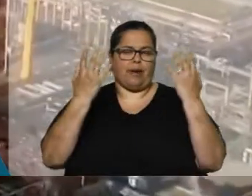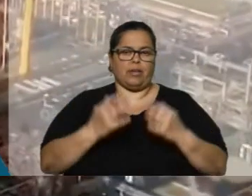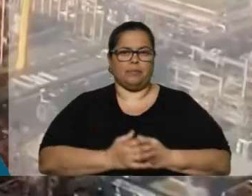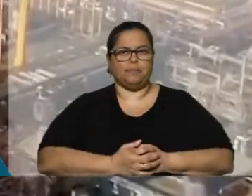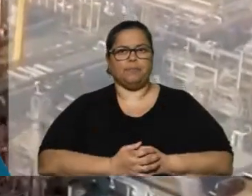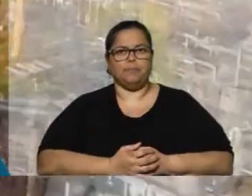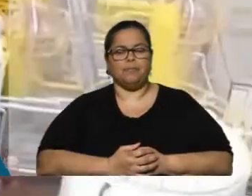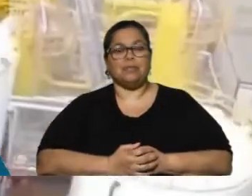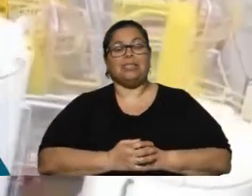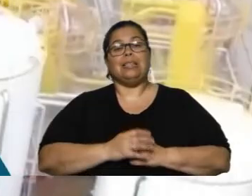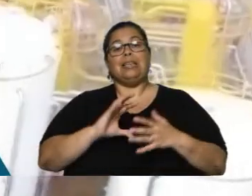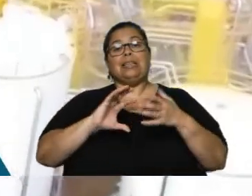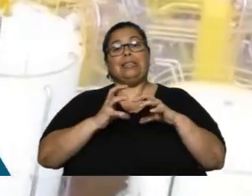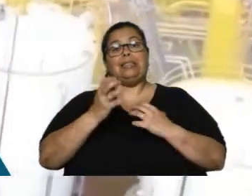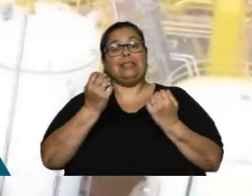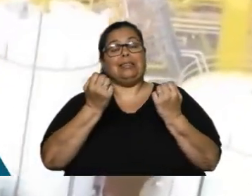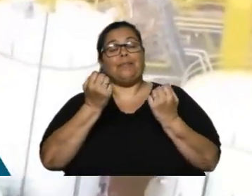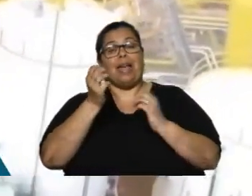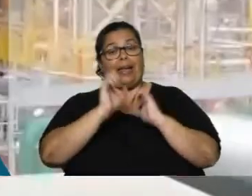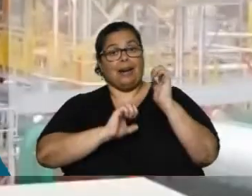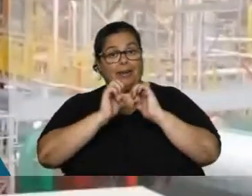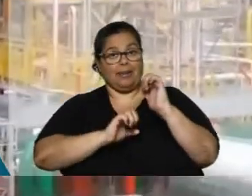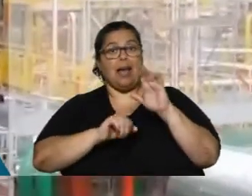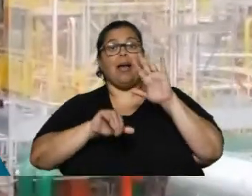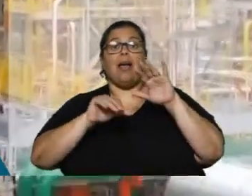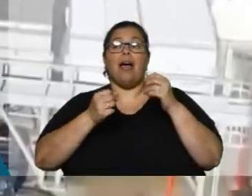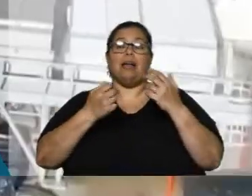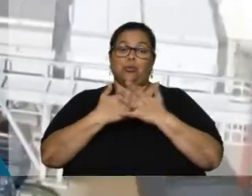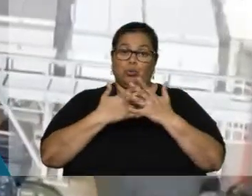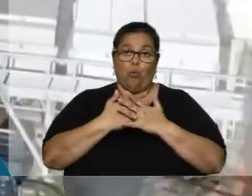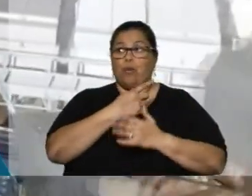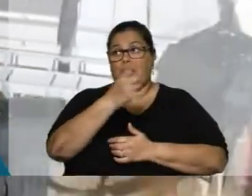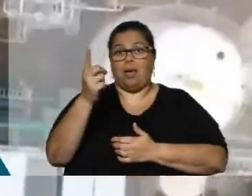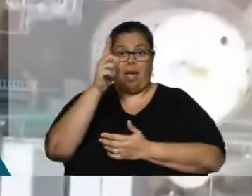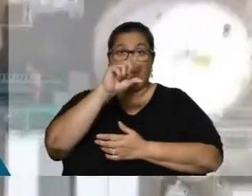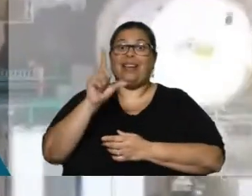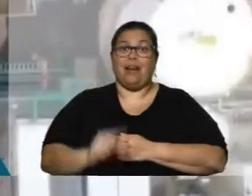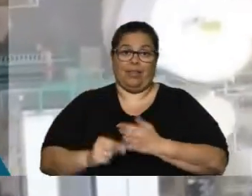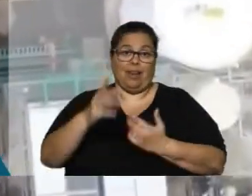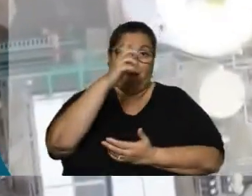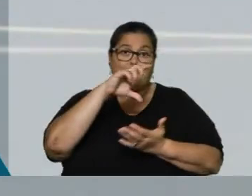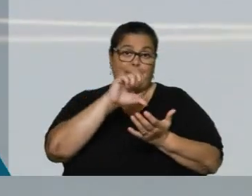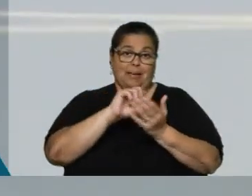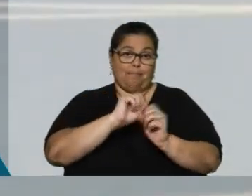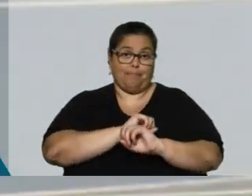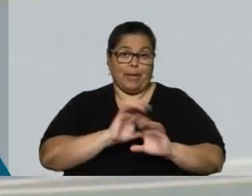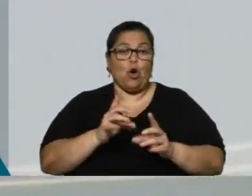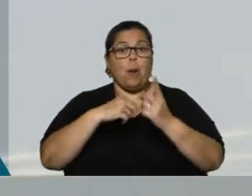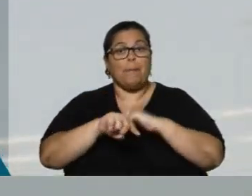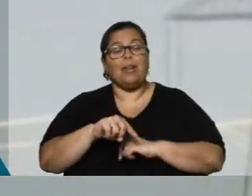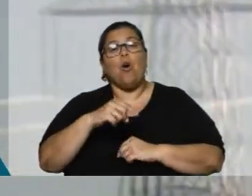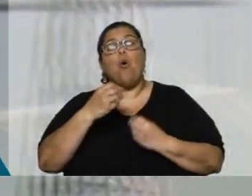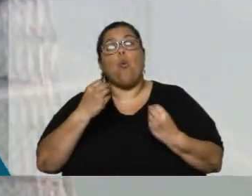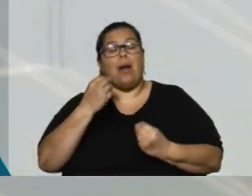Aunque la crisis energética afecta de distintas formas a los países de América Latina, hay un patrón que se repite y agrava la situación, la falta de